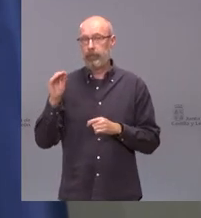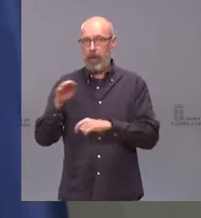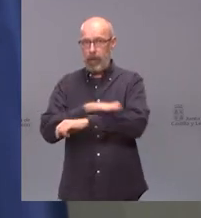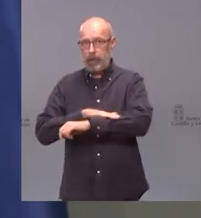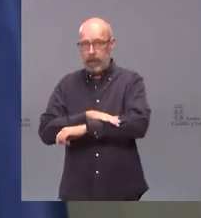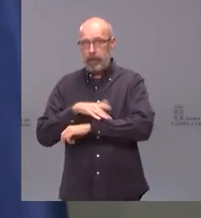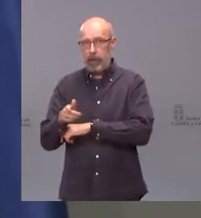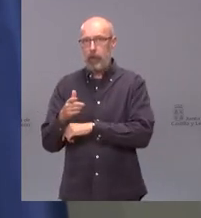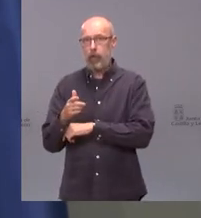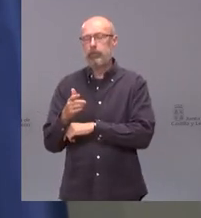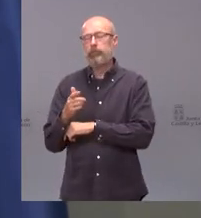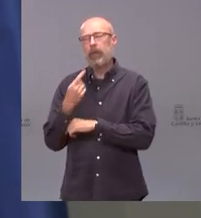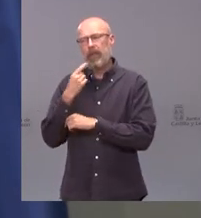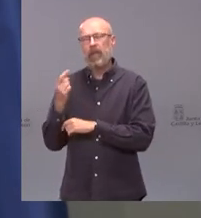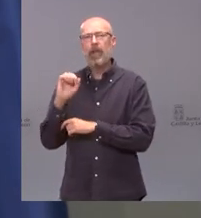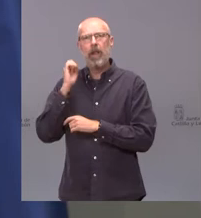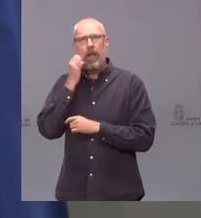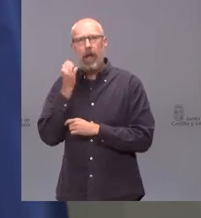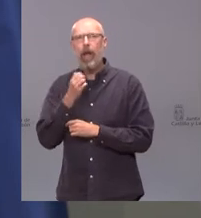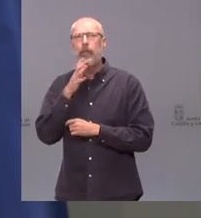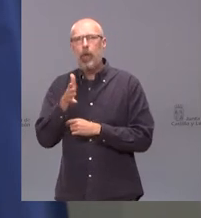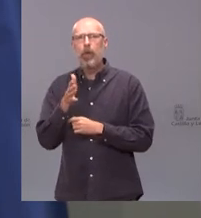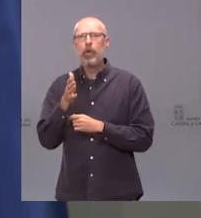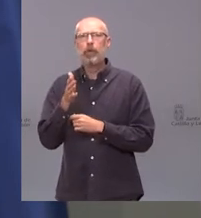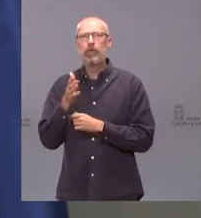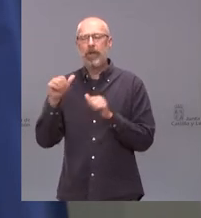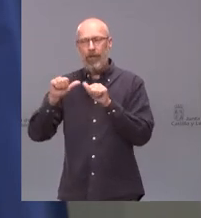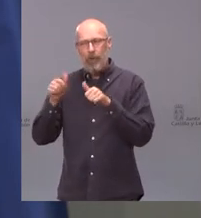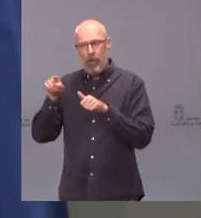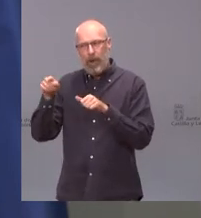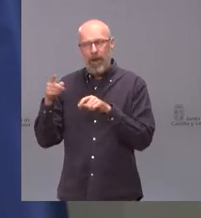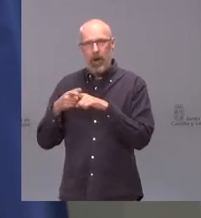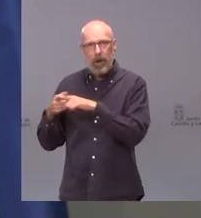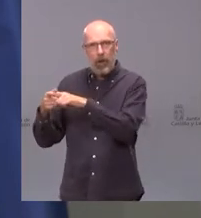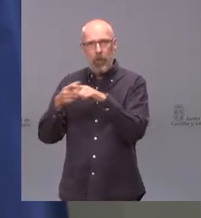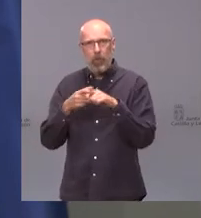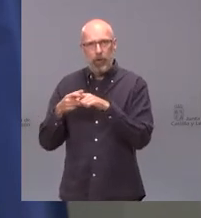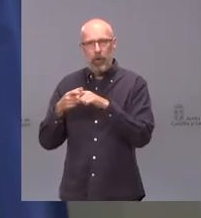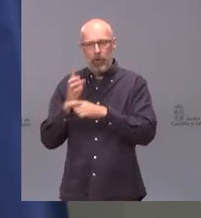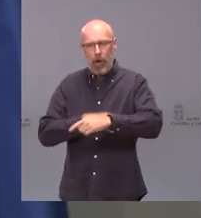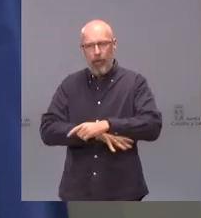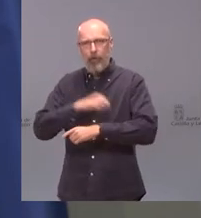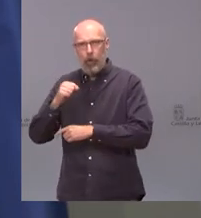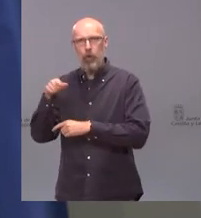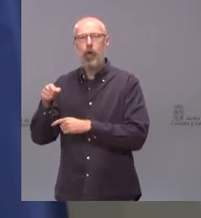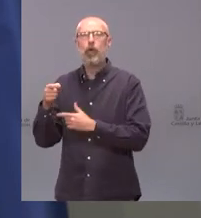nuestra queja sobre la manera de repartir los fondos también, los fondos